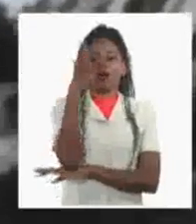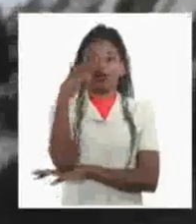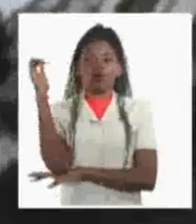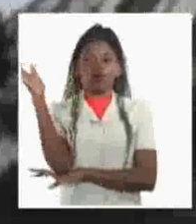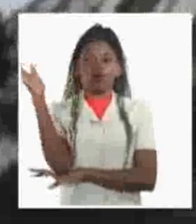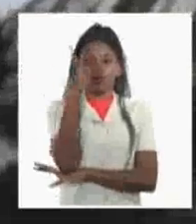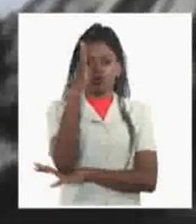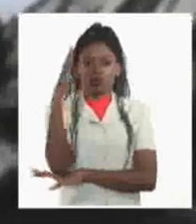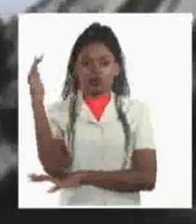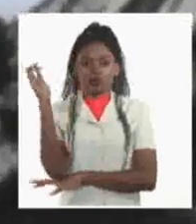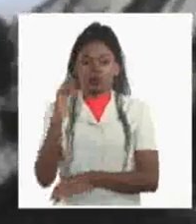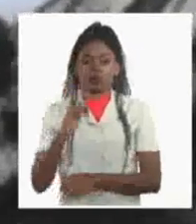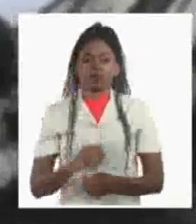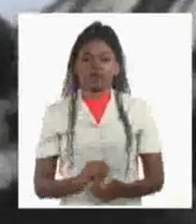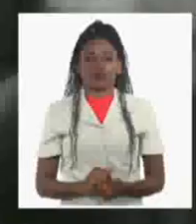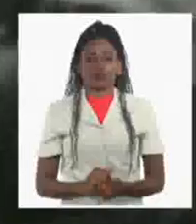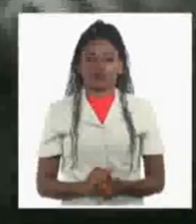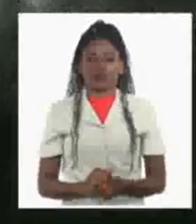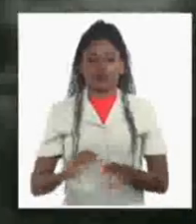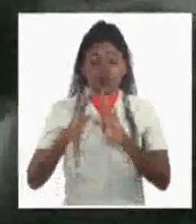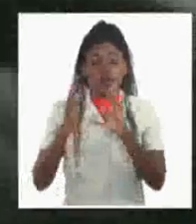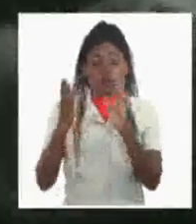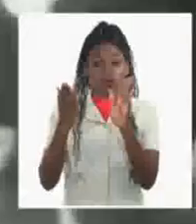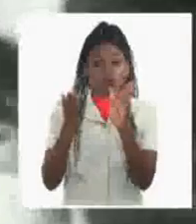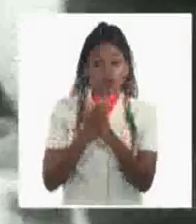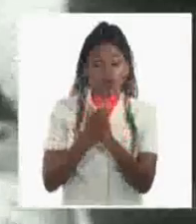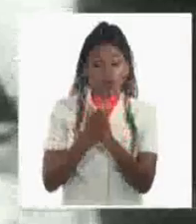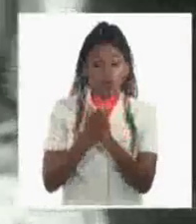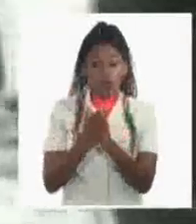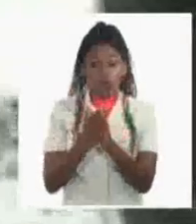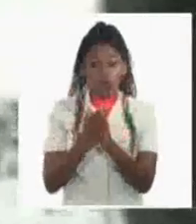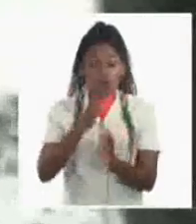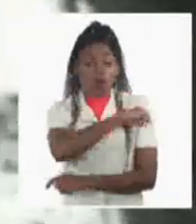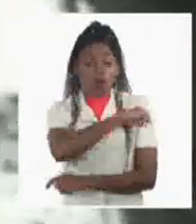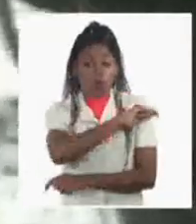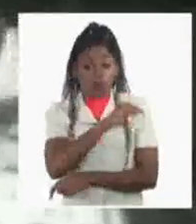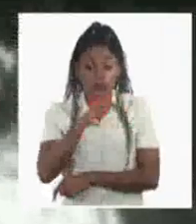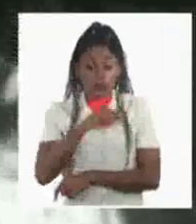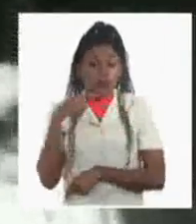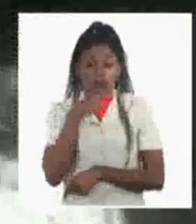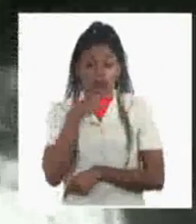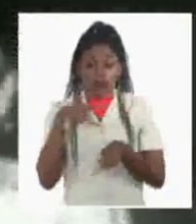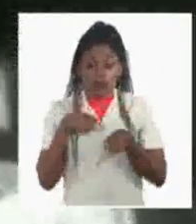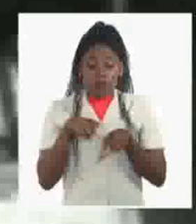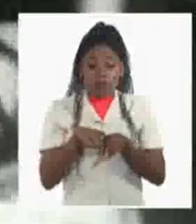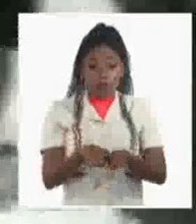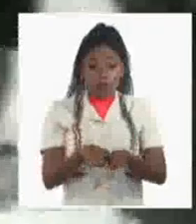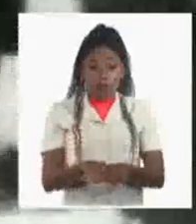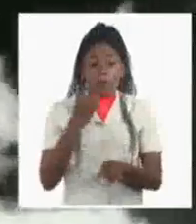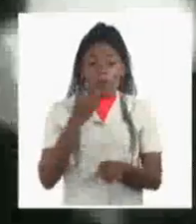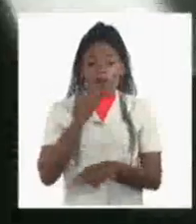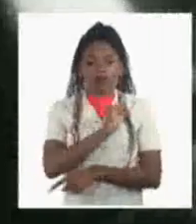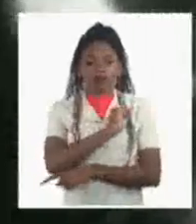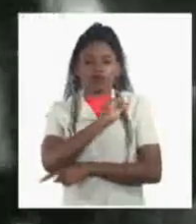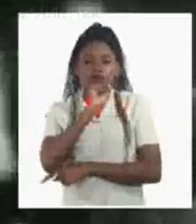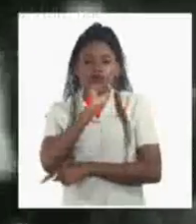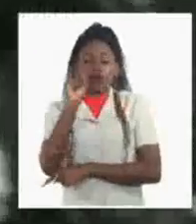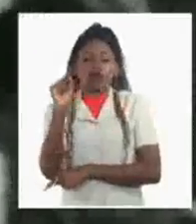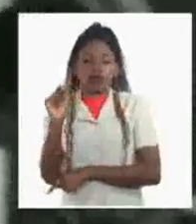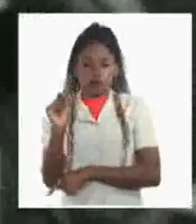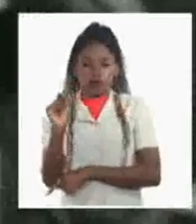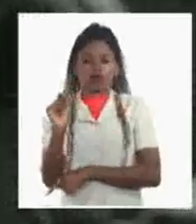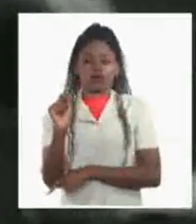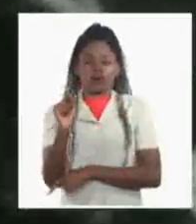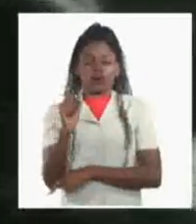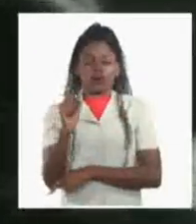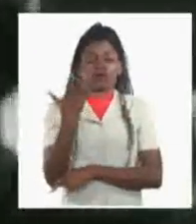martillo. Todas las repúblicas que integraban la URSS se unieron para lograr la hazaña que costó